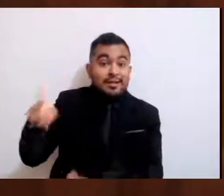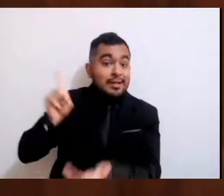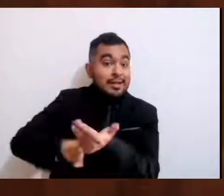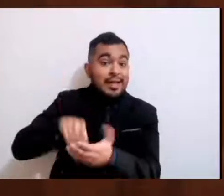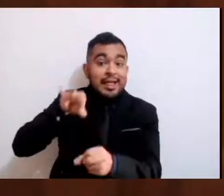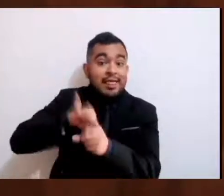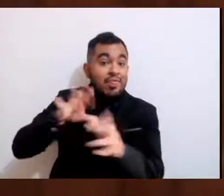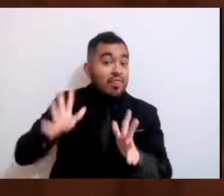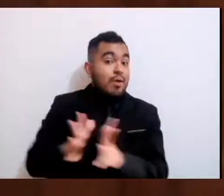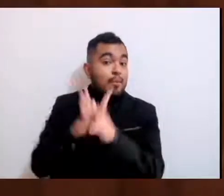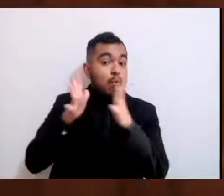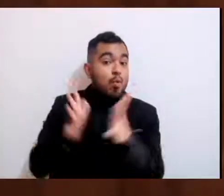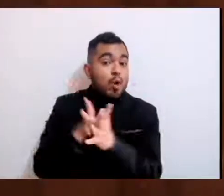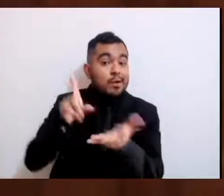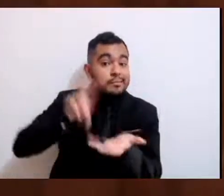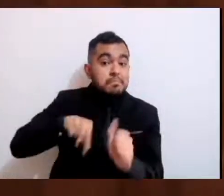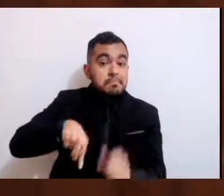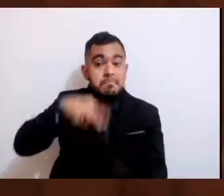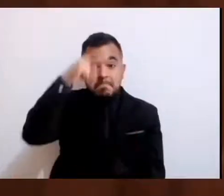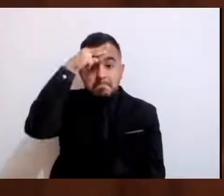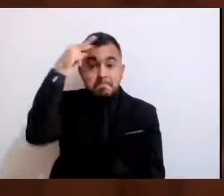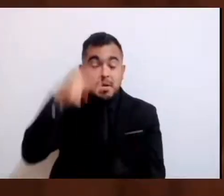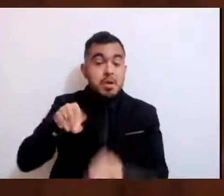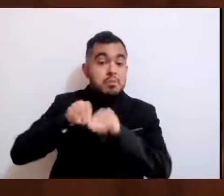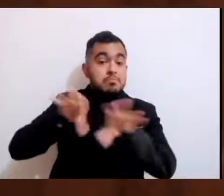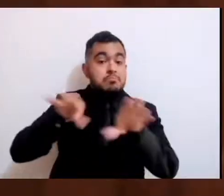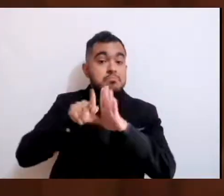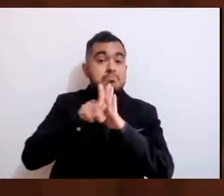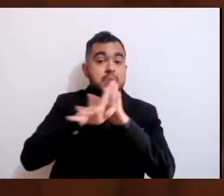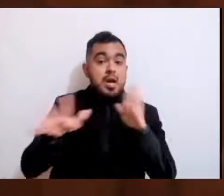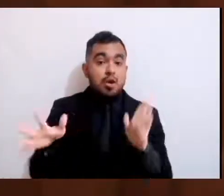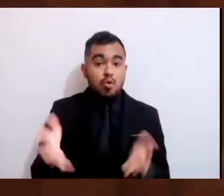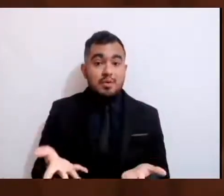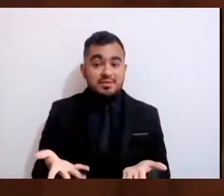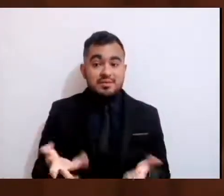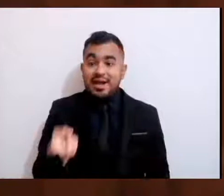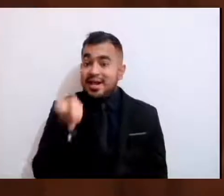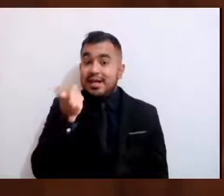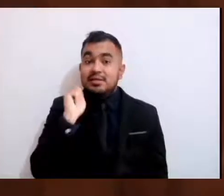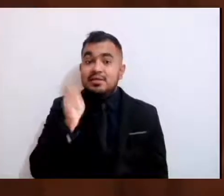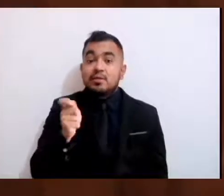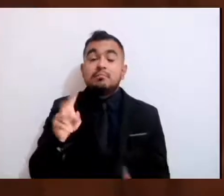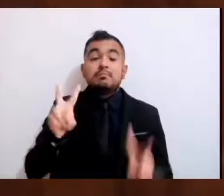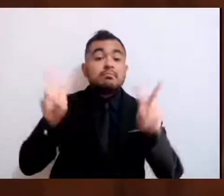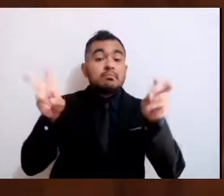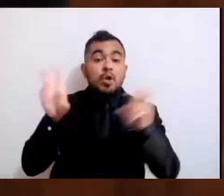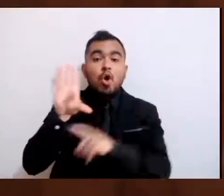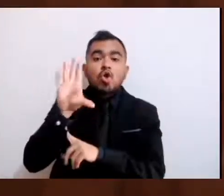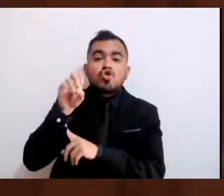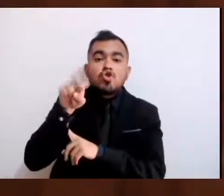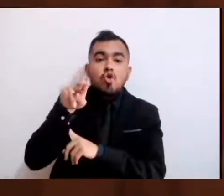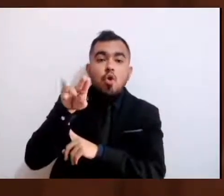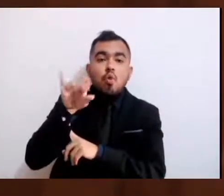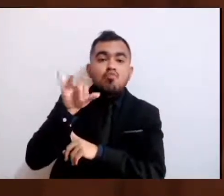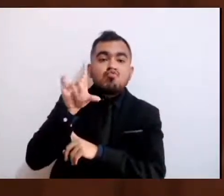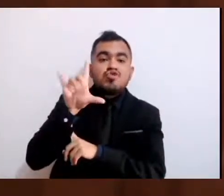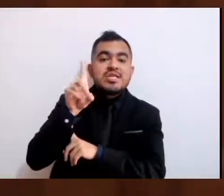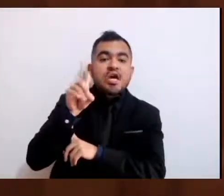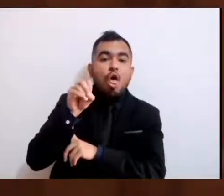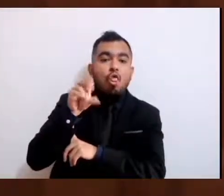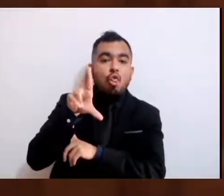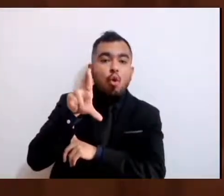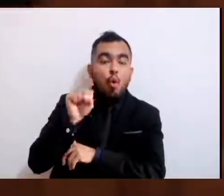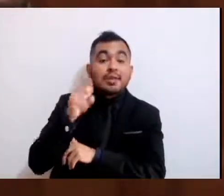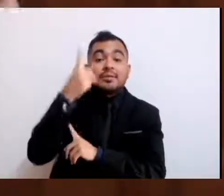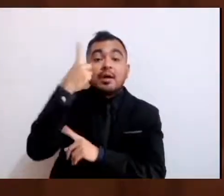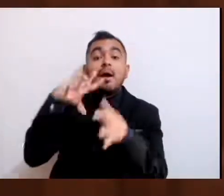país, y es al final de cuentas comunicadores que se dedican a vertir la realidad